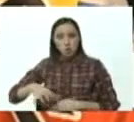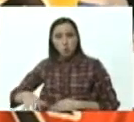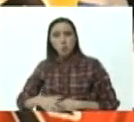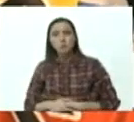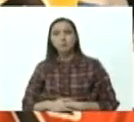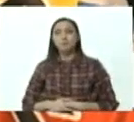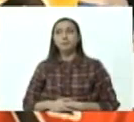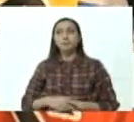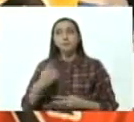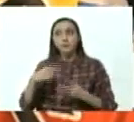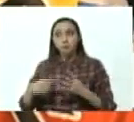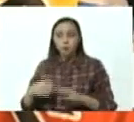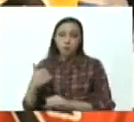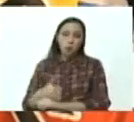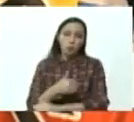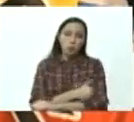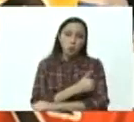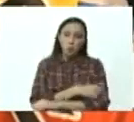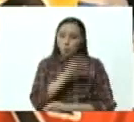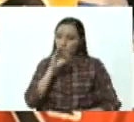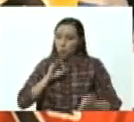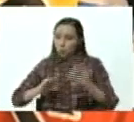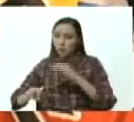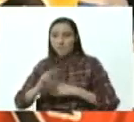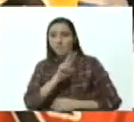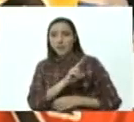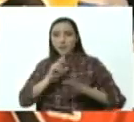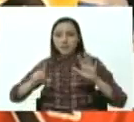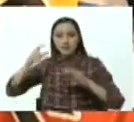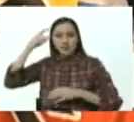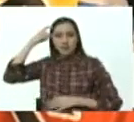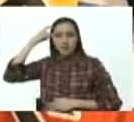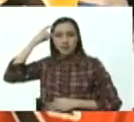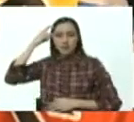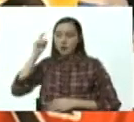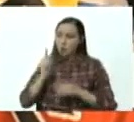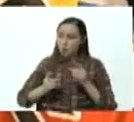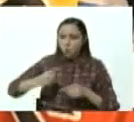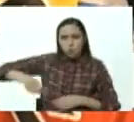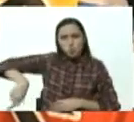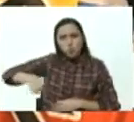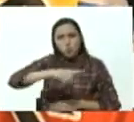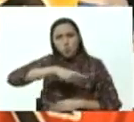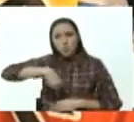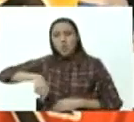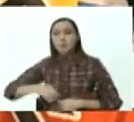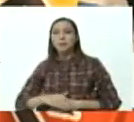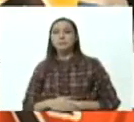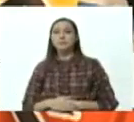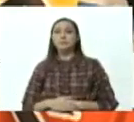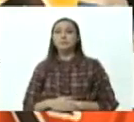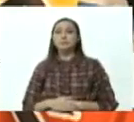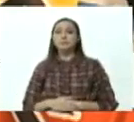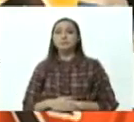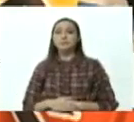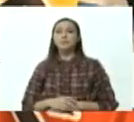consejos municipales esa va a ser una elección para el día 26 quizás alguno de ustedes se quedará estará hasta esa